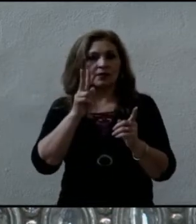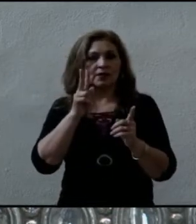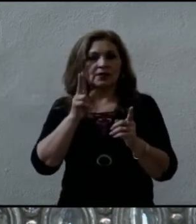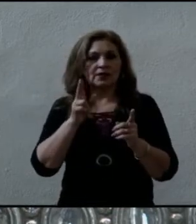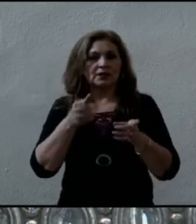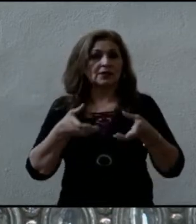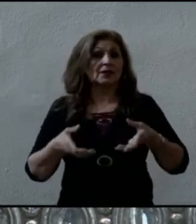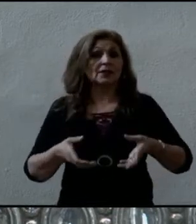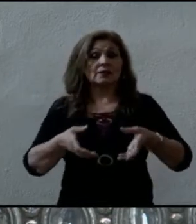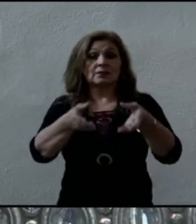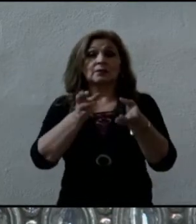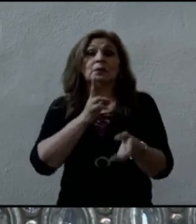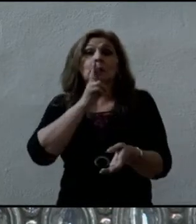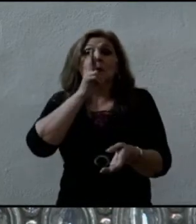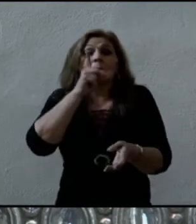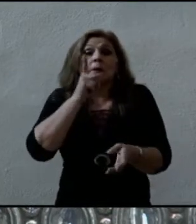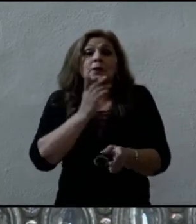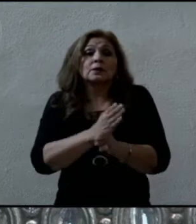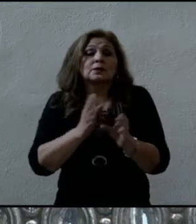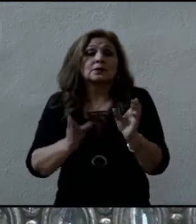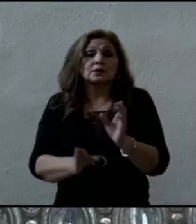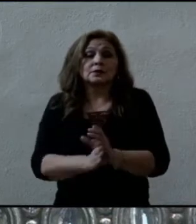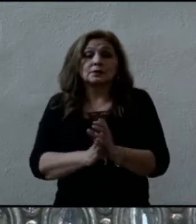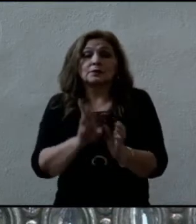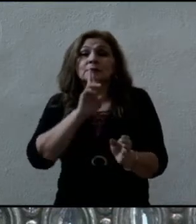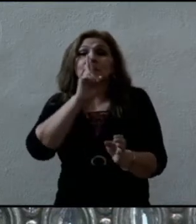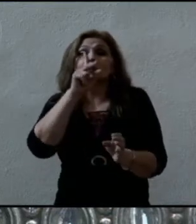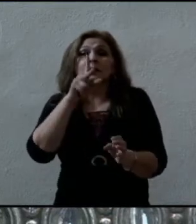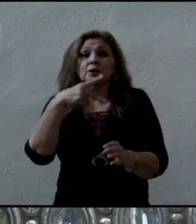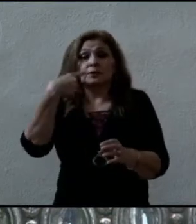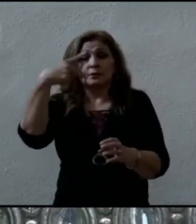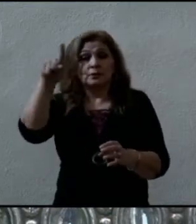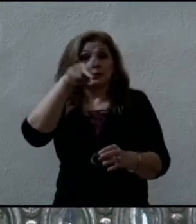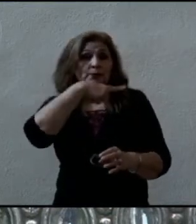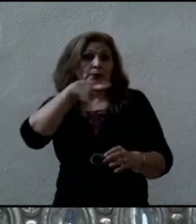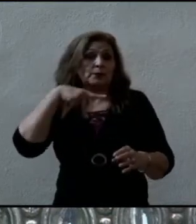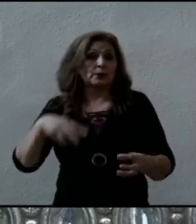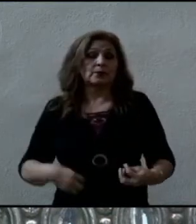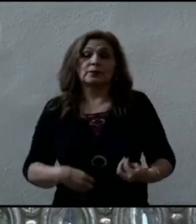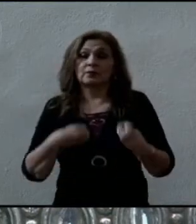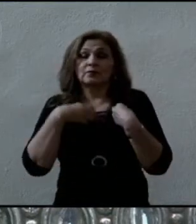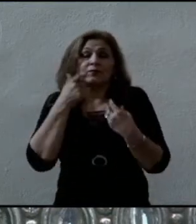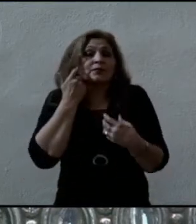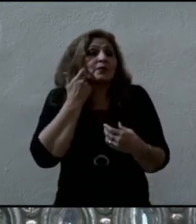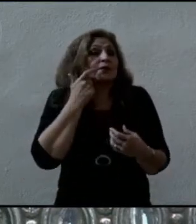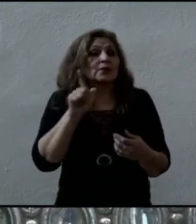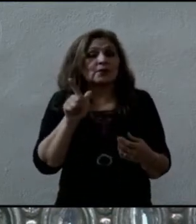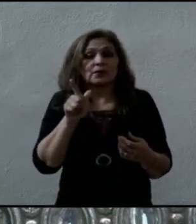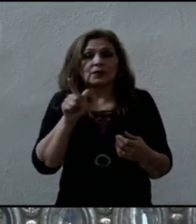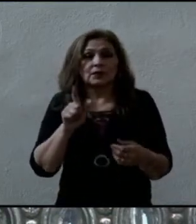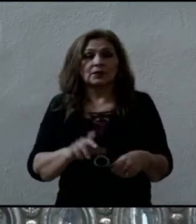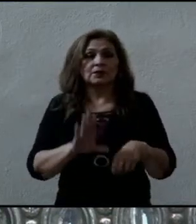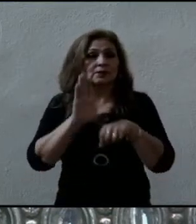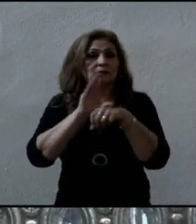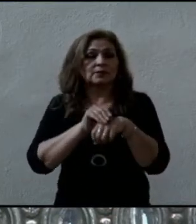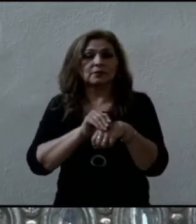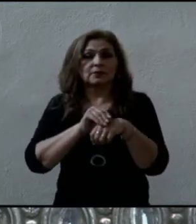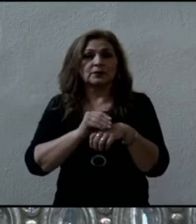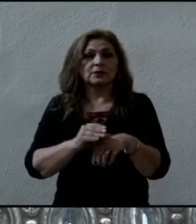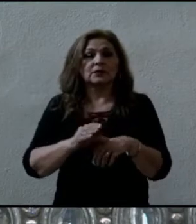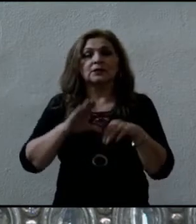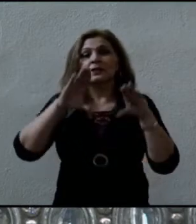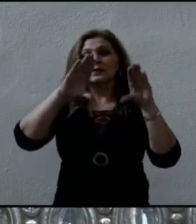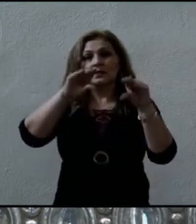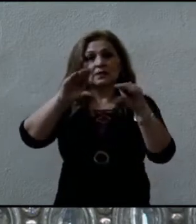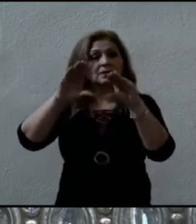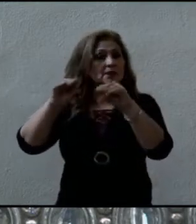desafío de nuestros tiempos, donde no hay quien se deja enseñar y tampoco hay quien